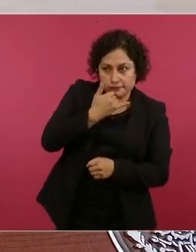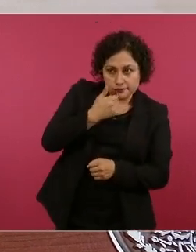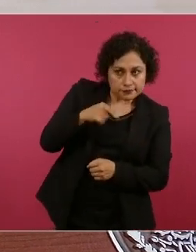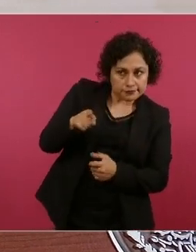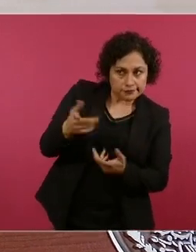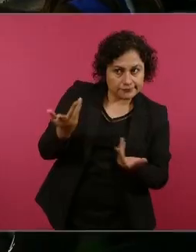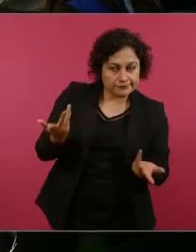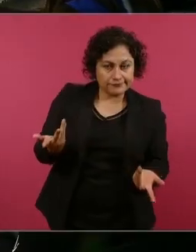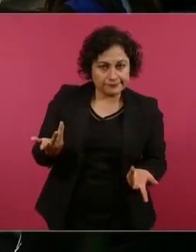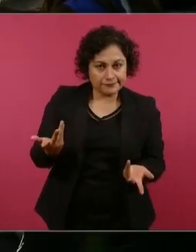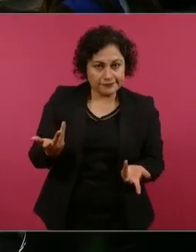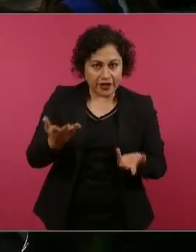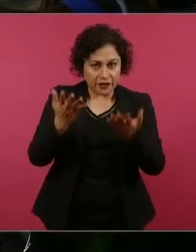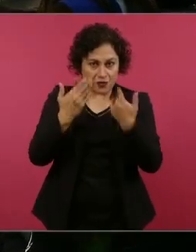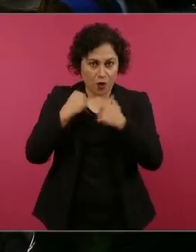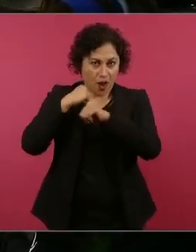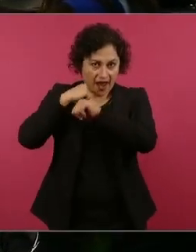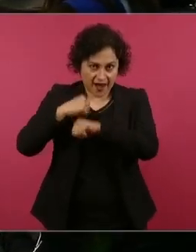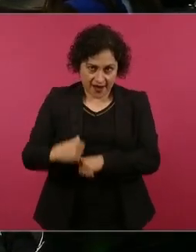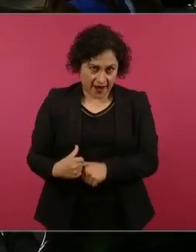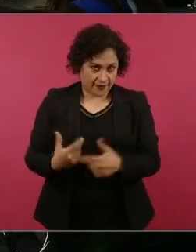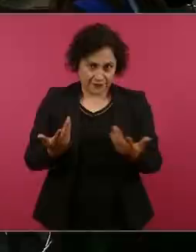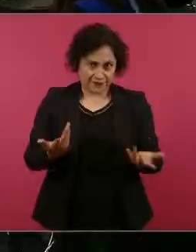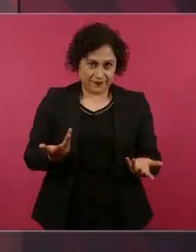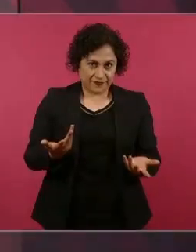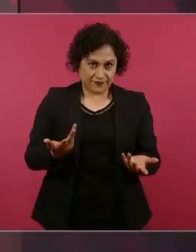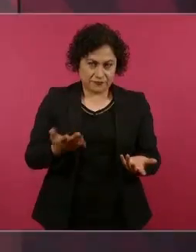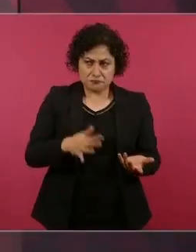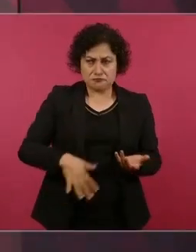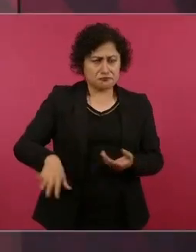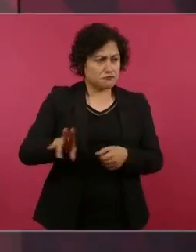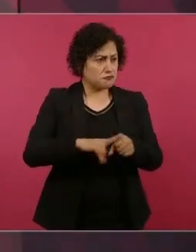son ciudadanos.